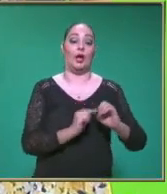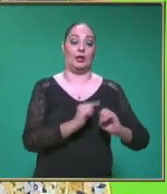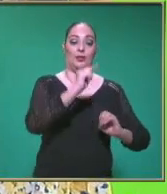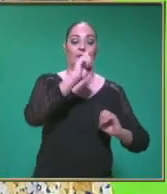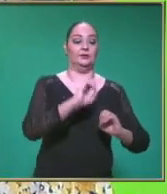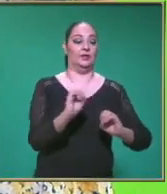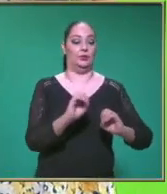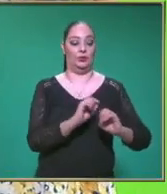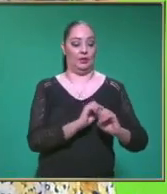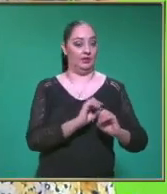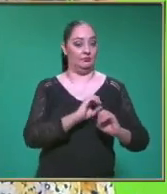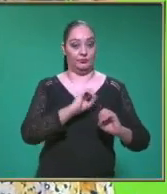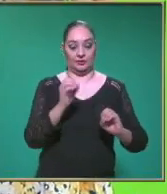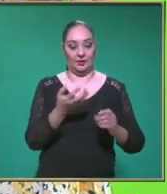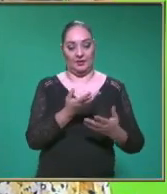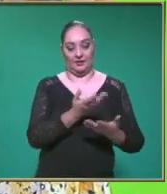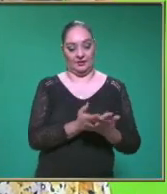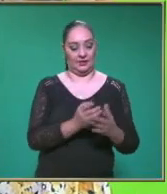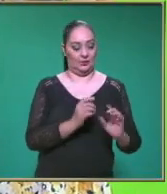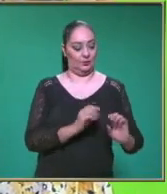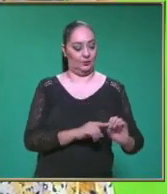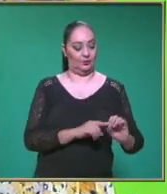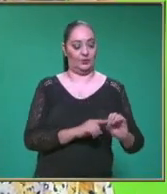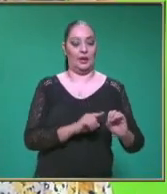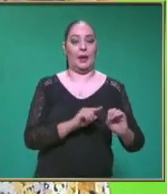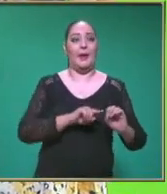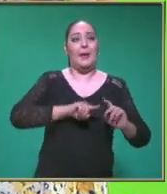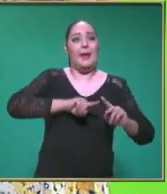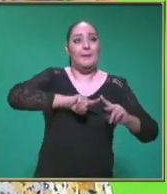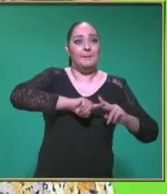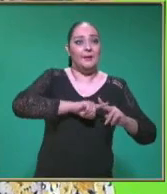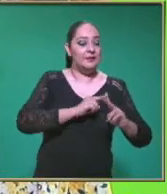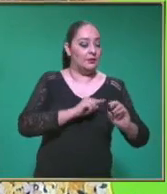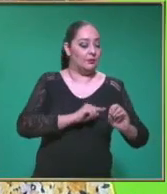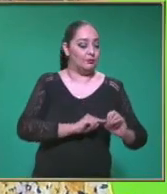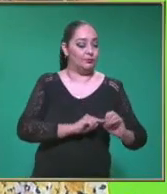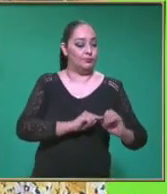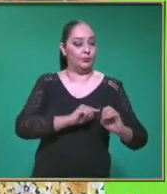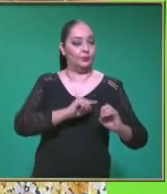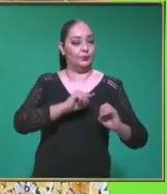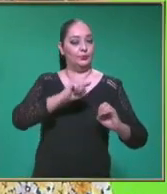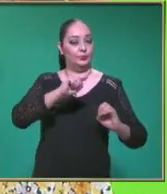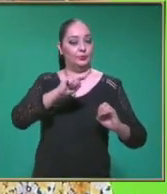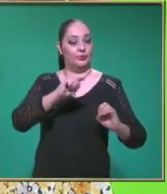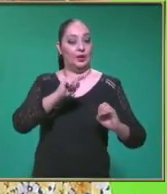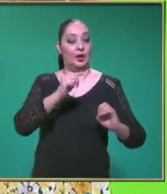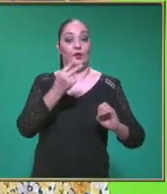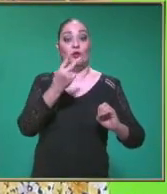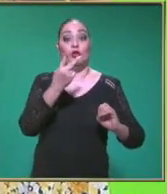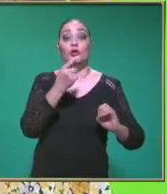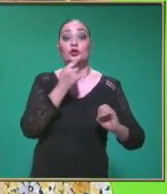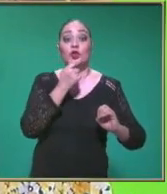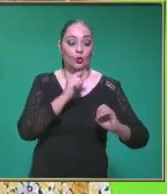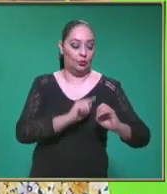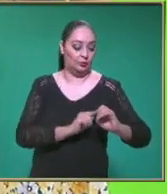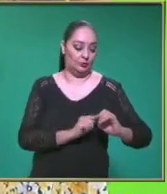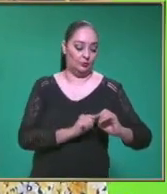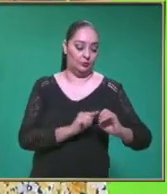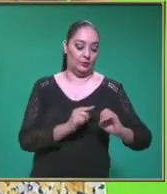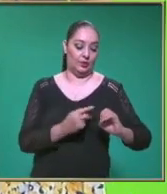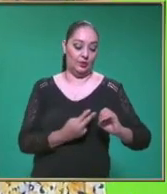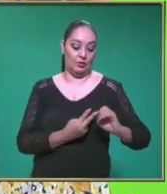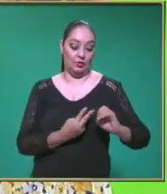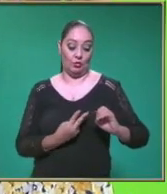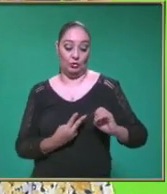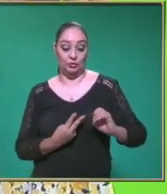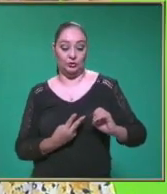Exactamente Entonces inicia Su recorrido Y llega a un punto A los dos A los dos segundos Llega a